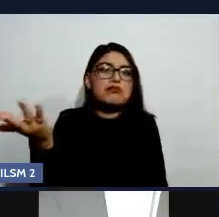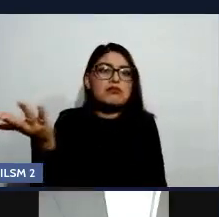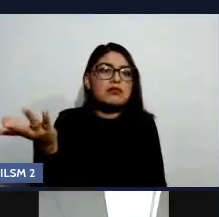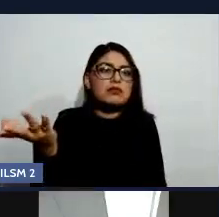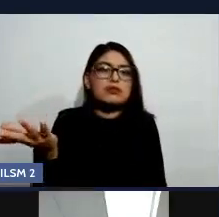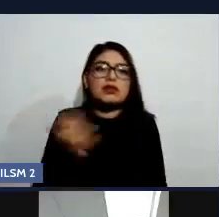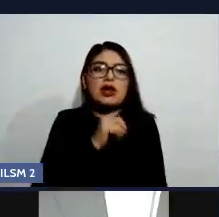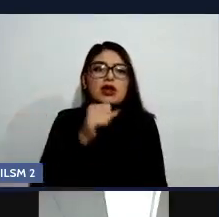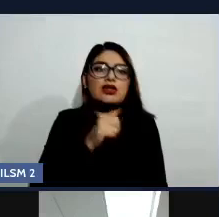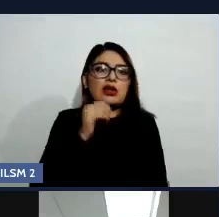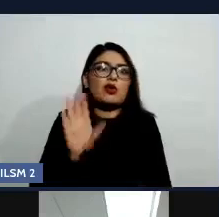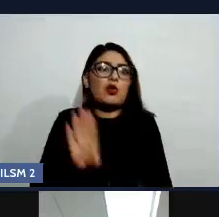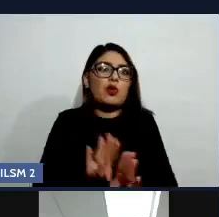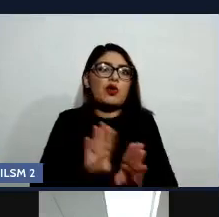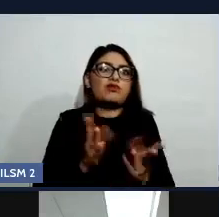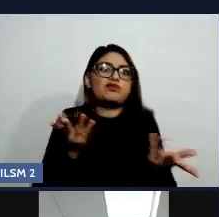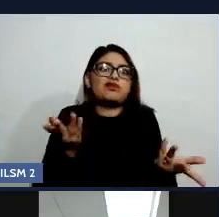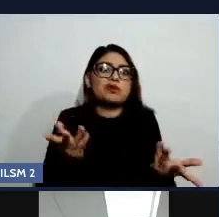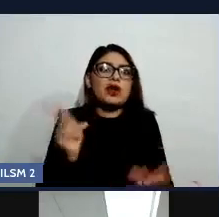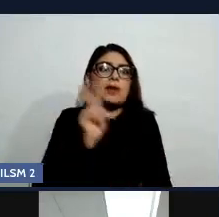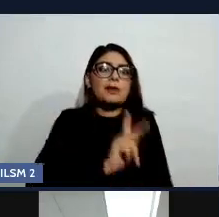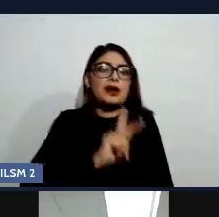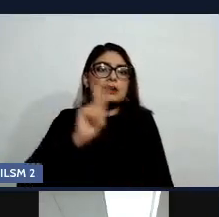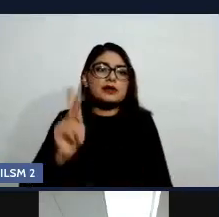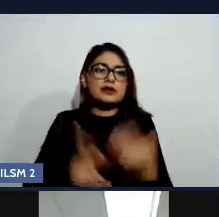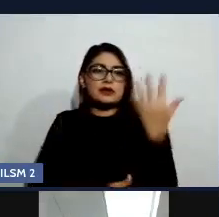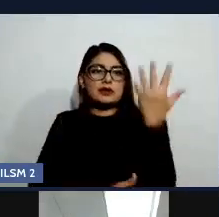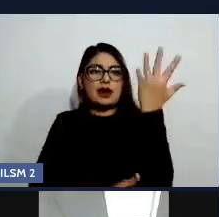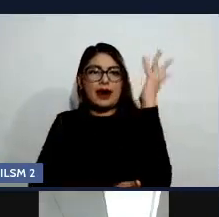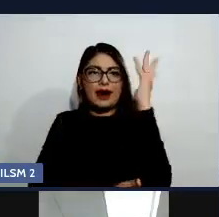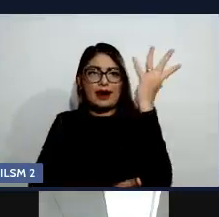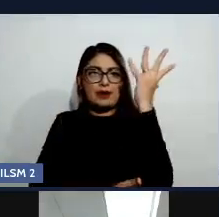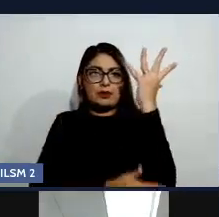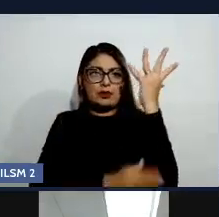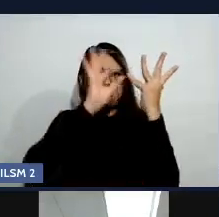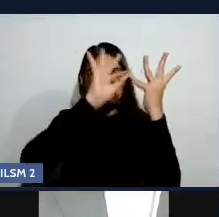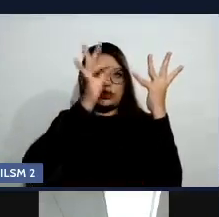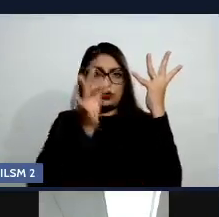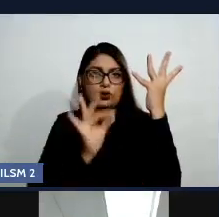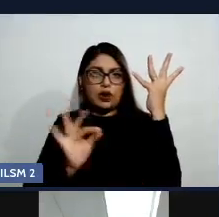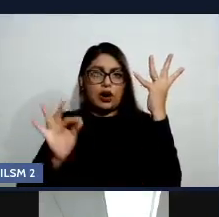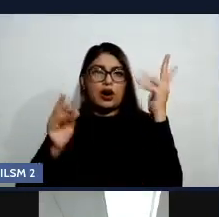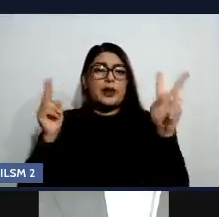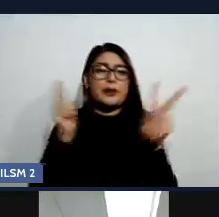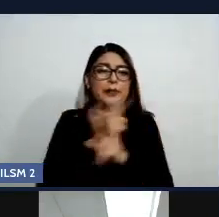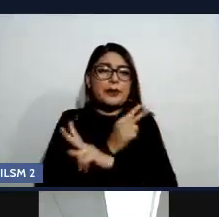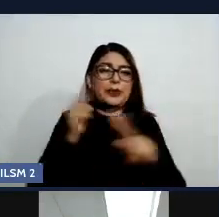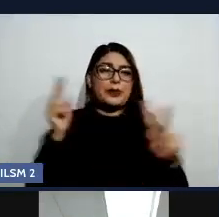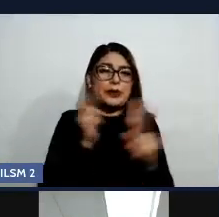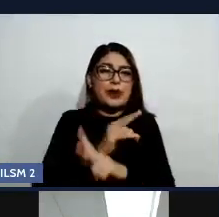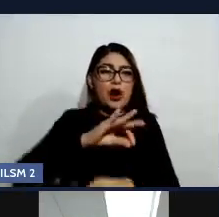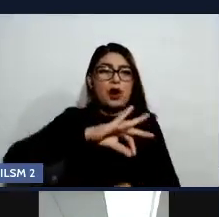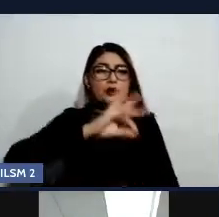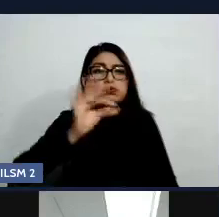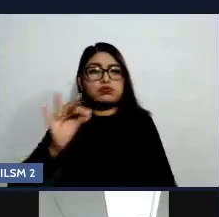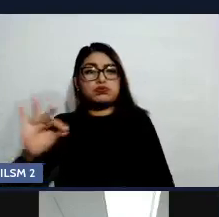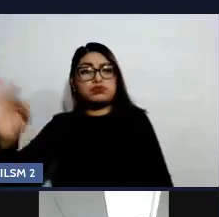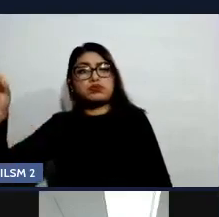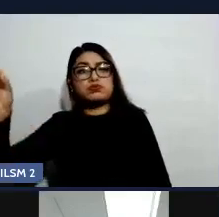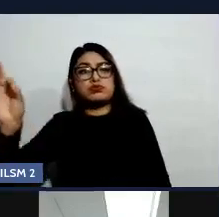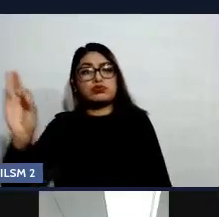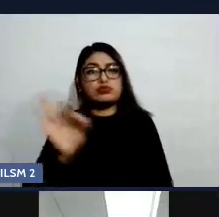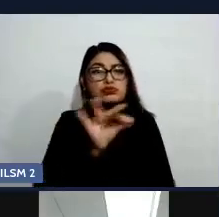la hoja que cae del árbol, ¿no? Y le lleva el viento hacia allá, hacia acá, hacia donde sea. Entonces, si yo tengo un